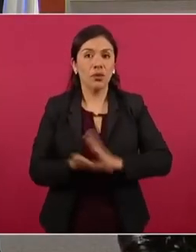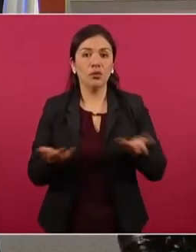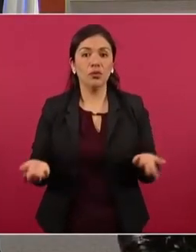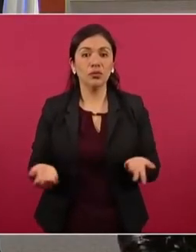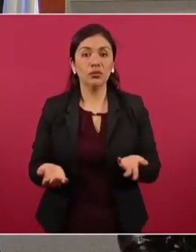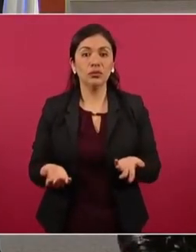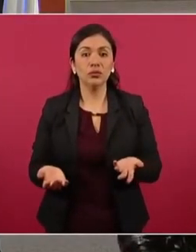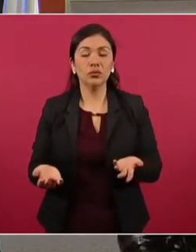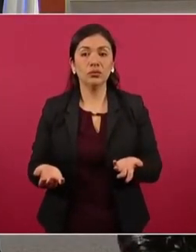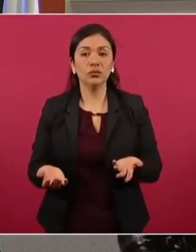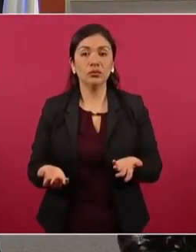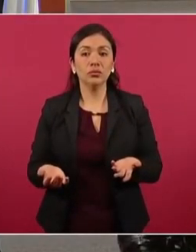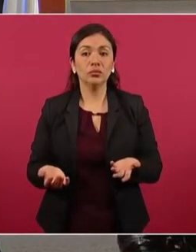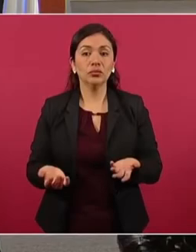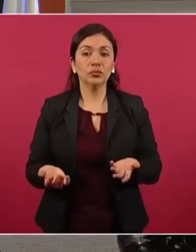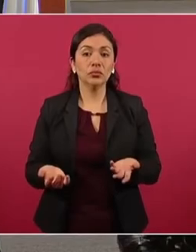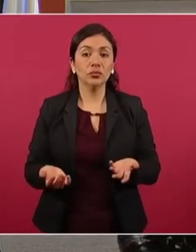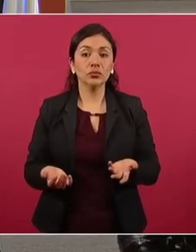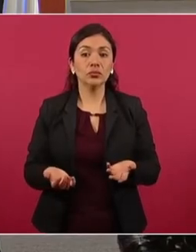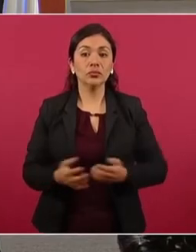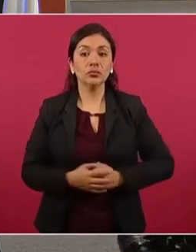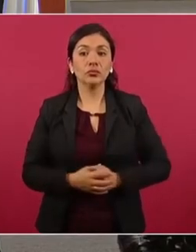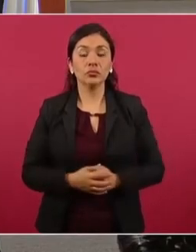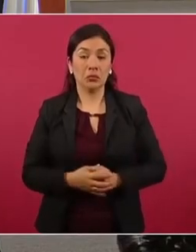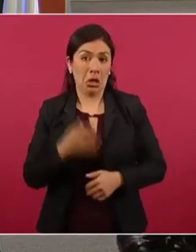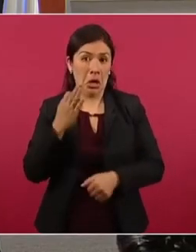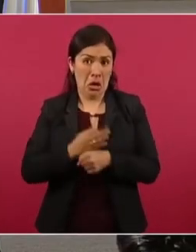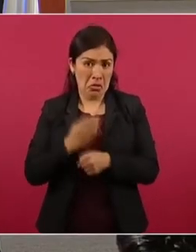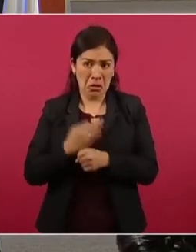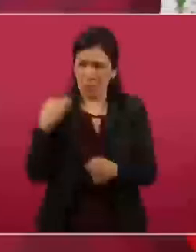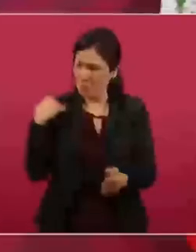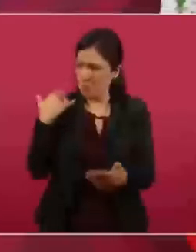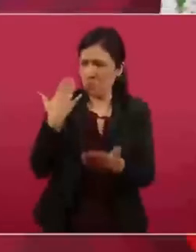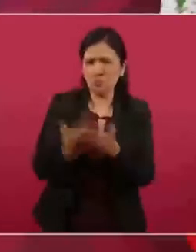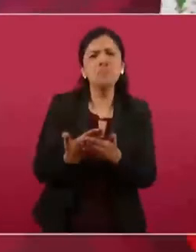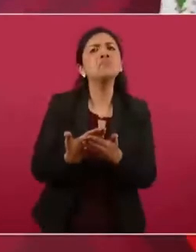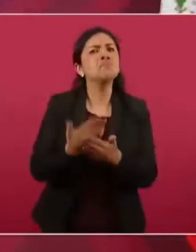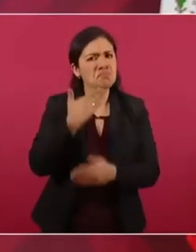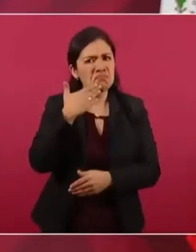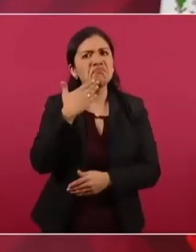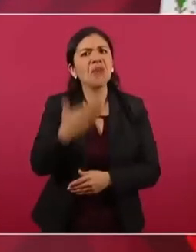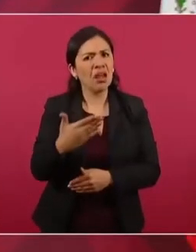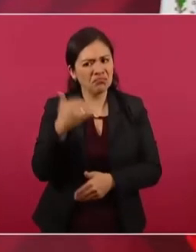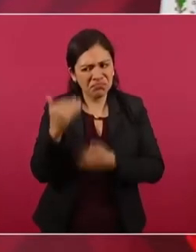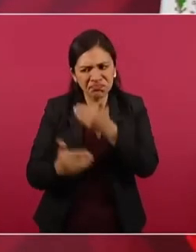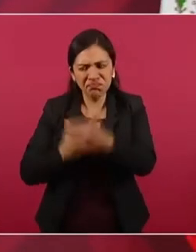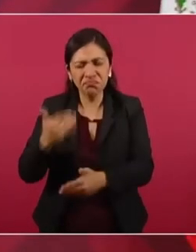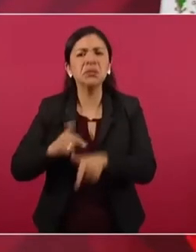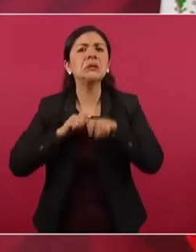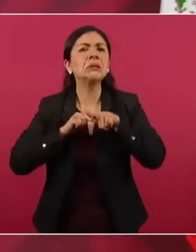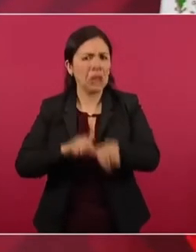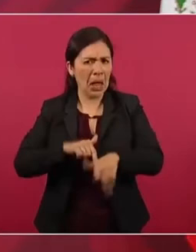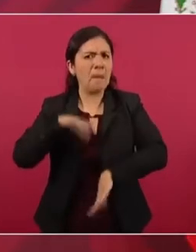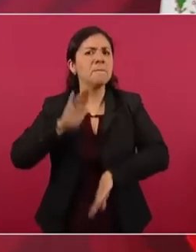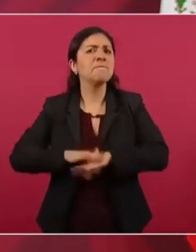y van muy bien las cosas y vamos a seguir adelante y